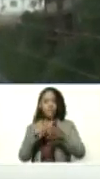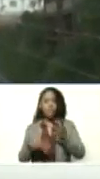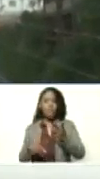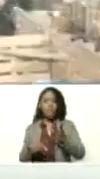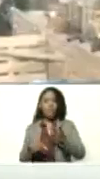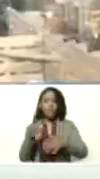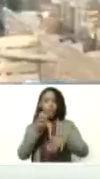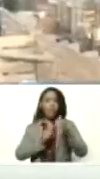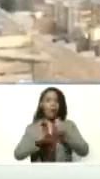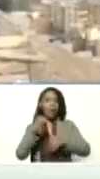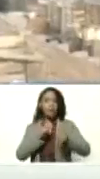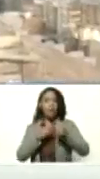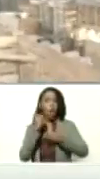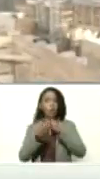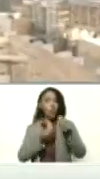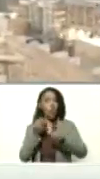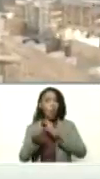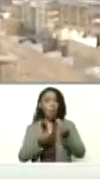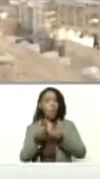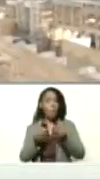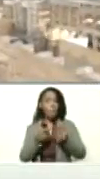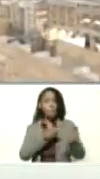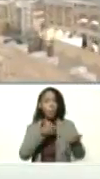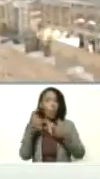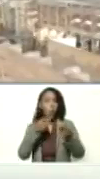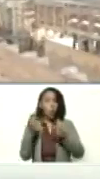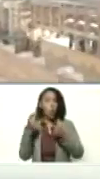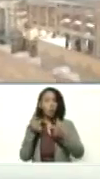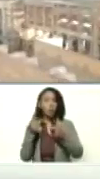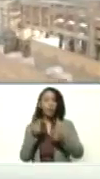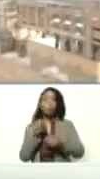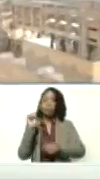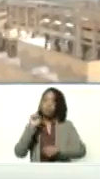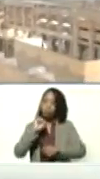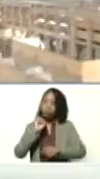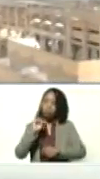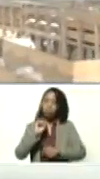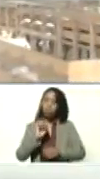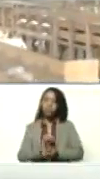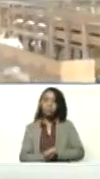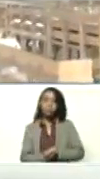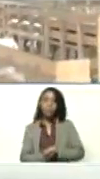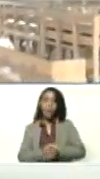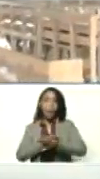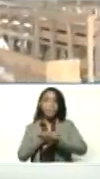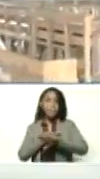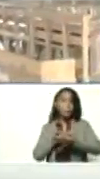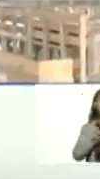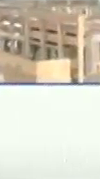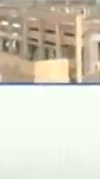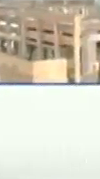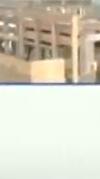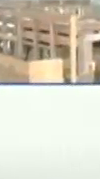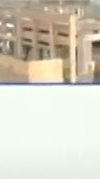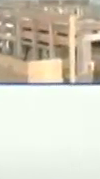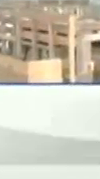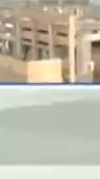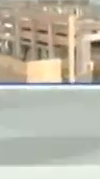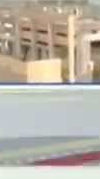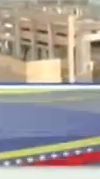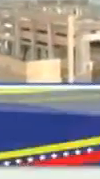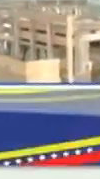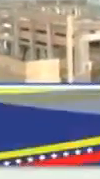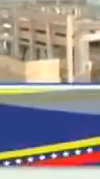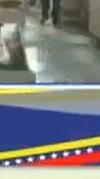leche, como para la exportación. Claro que sí, el ministro Castro Sotelo y el gerente